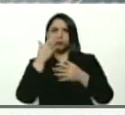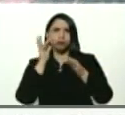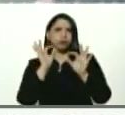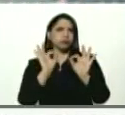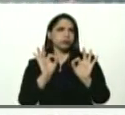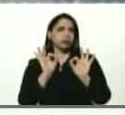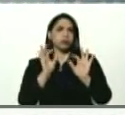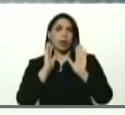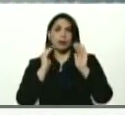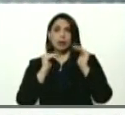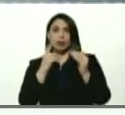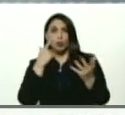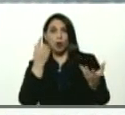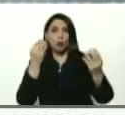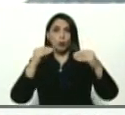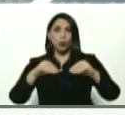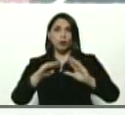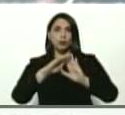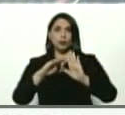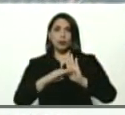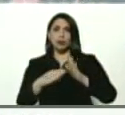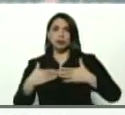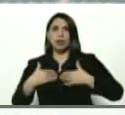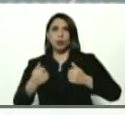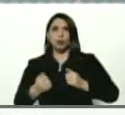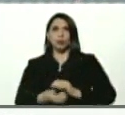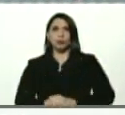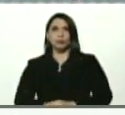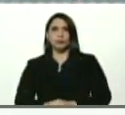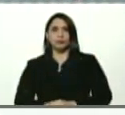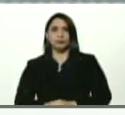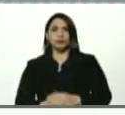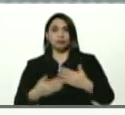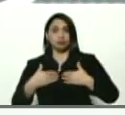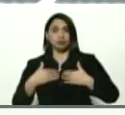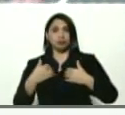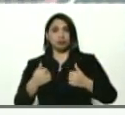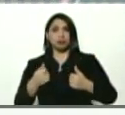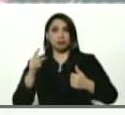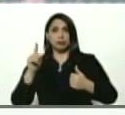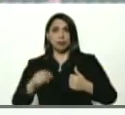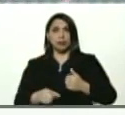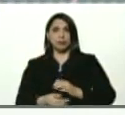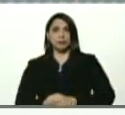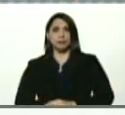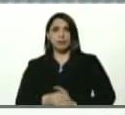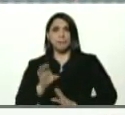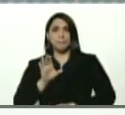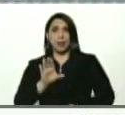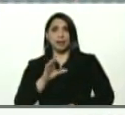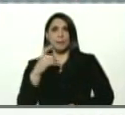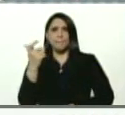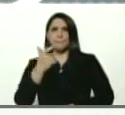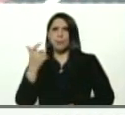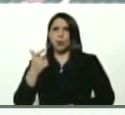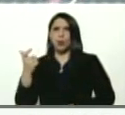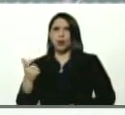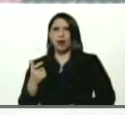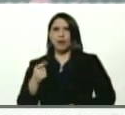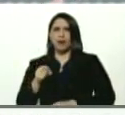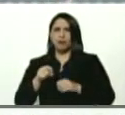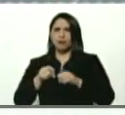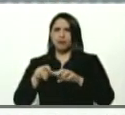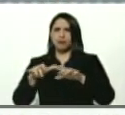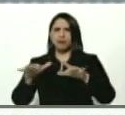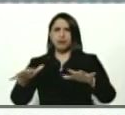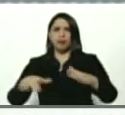atendiendo los protocolos sanitarios, atendiendo los protocolos de seguridad. Y un país, bueno, que buscaron contagiarlo con este